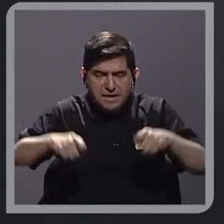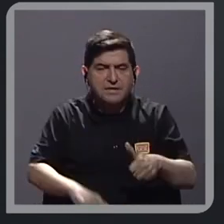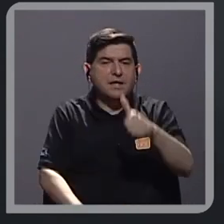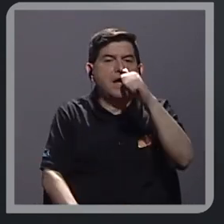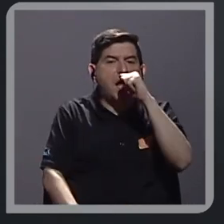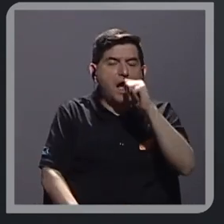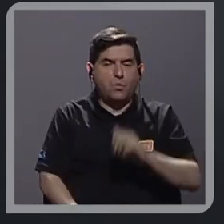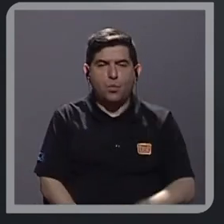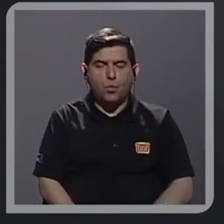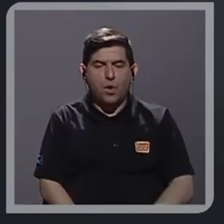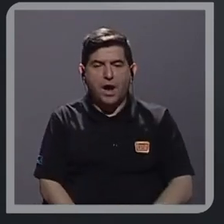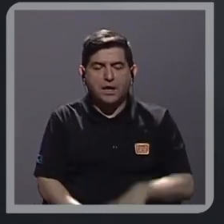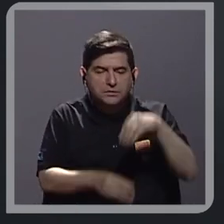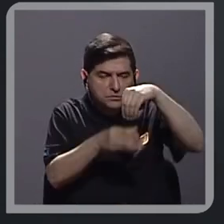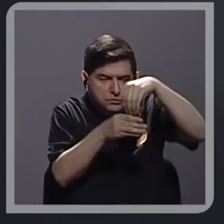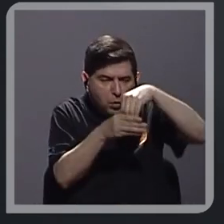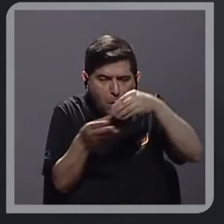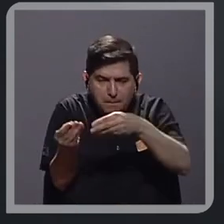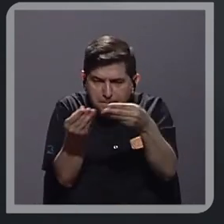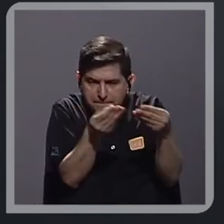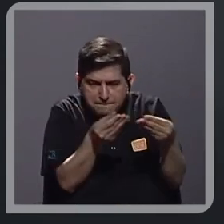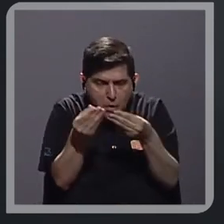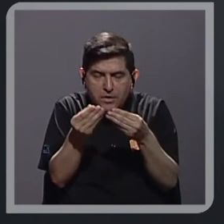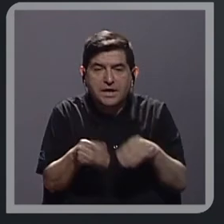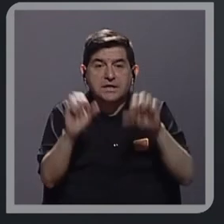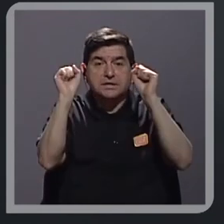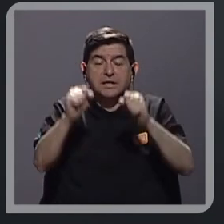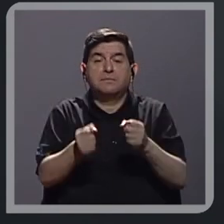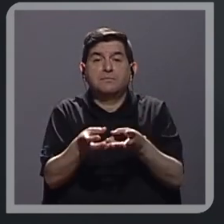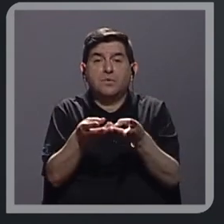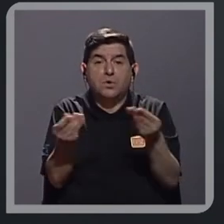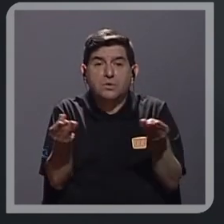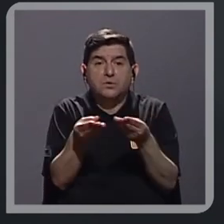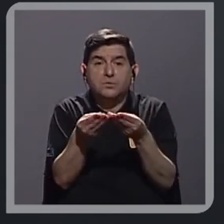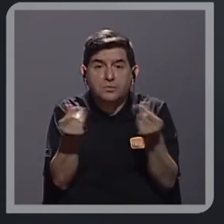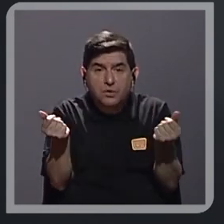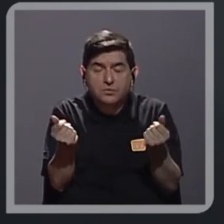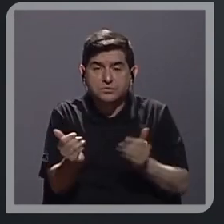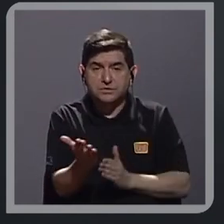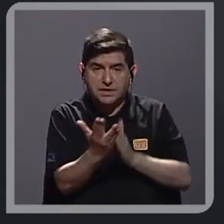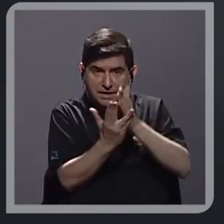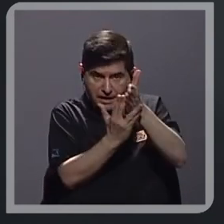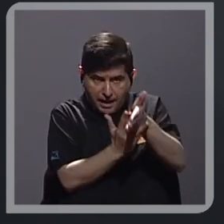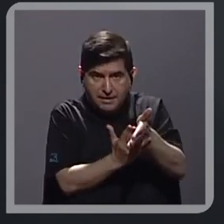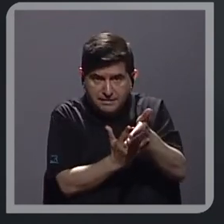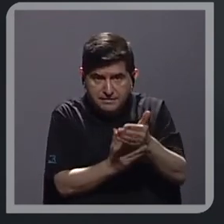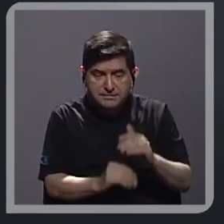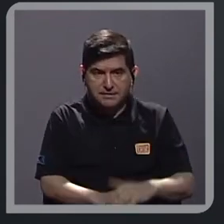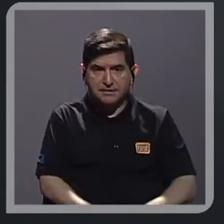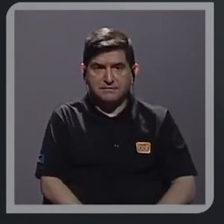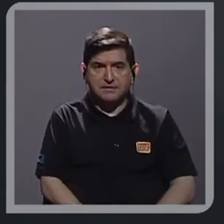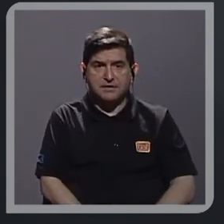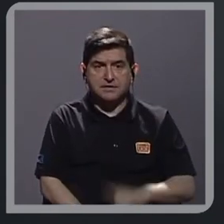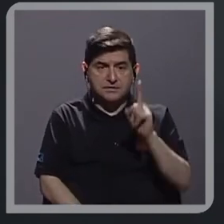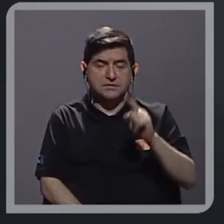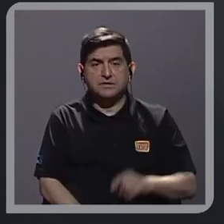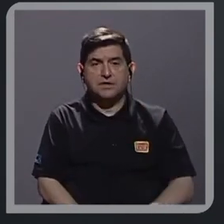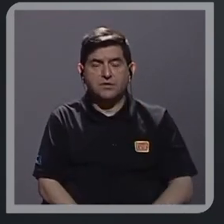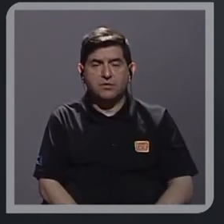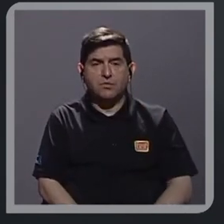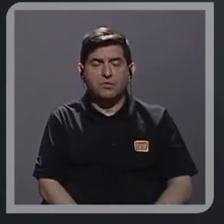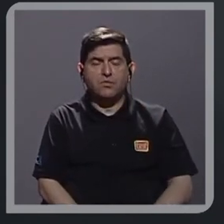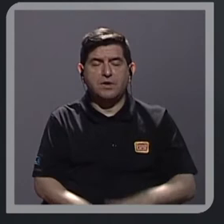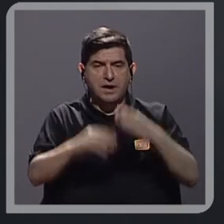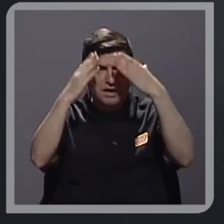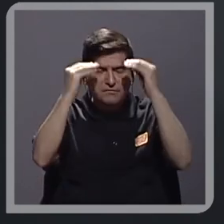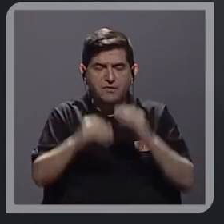agua midan los nutrientes y que se genere entonces a través de una señal a un teléfono